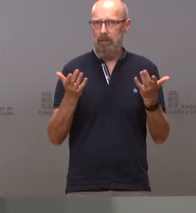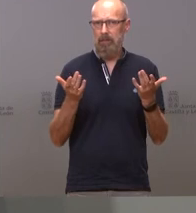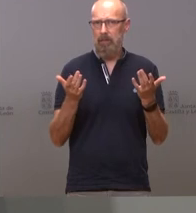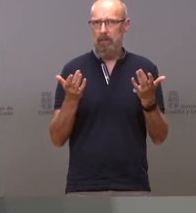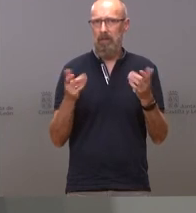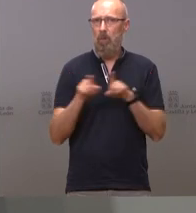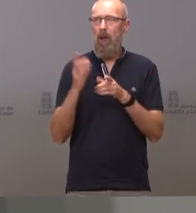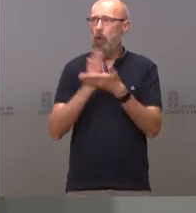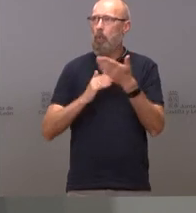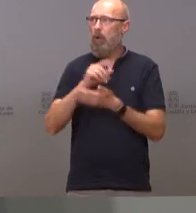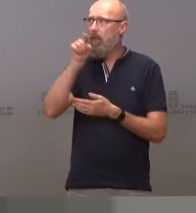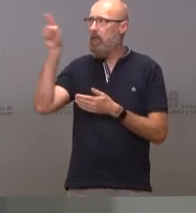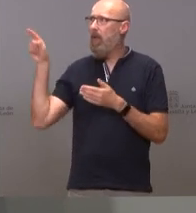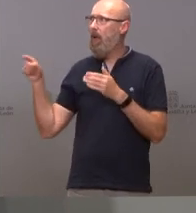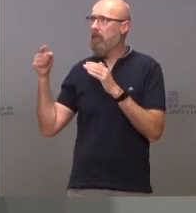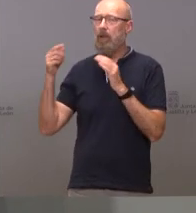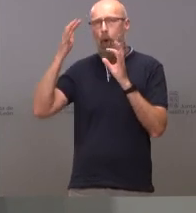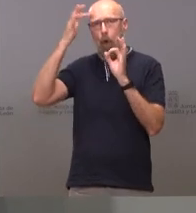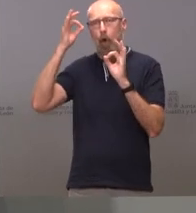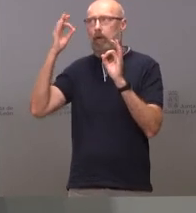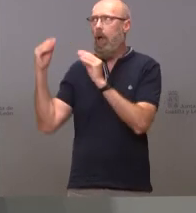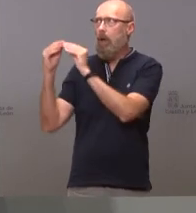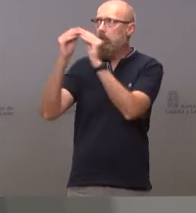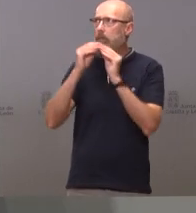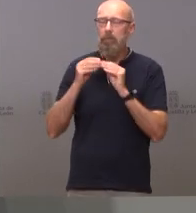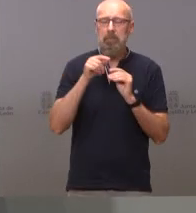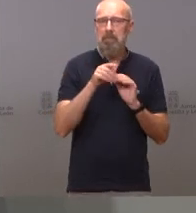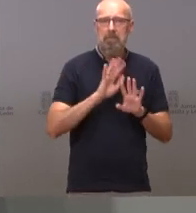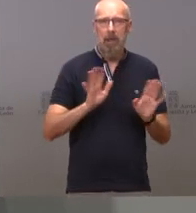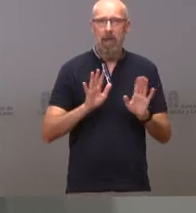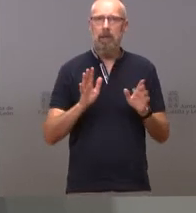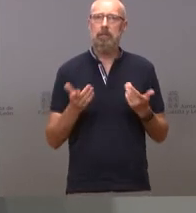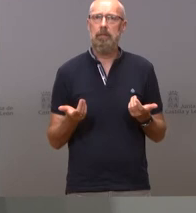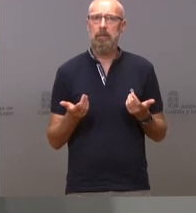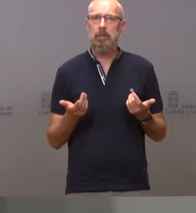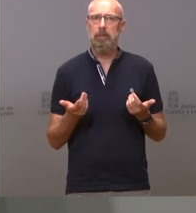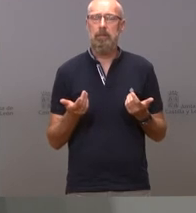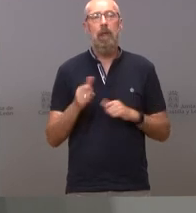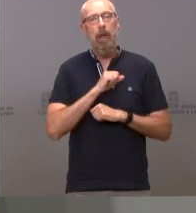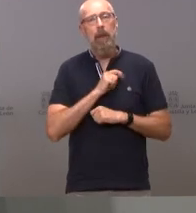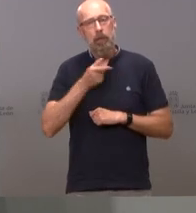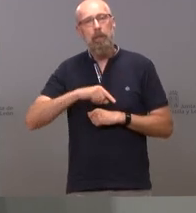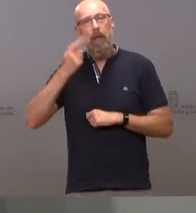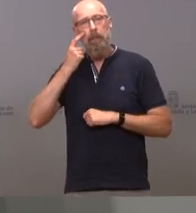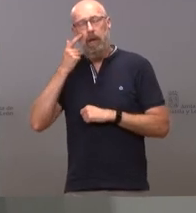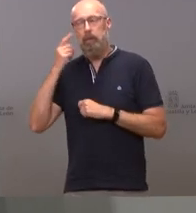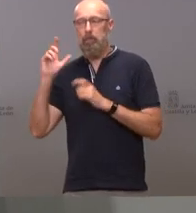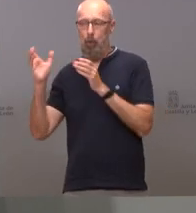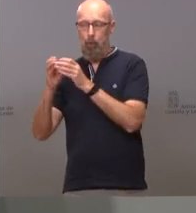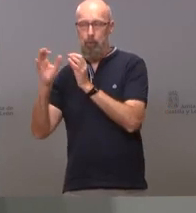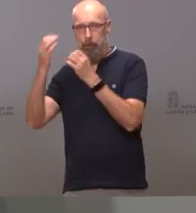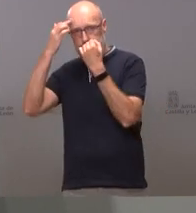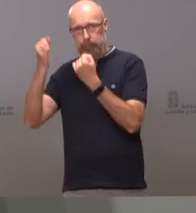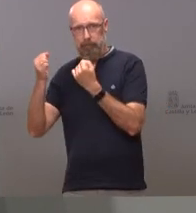autónomas dando las recomendaciones esperando a ver qué dice la ponencia de alertas y les